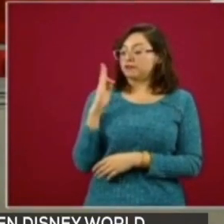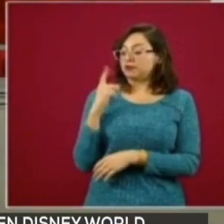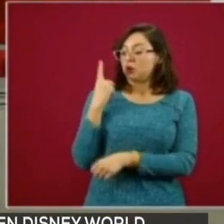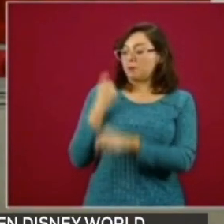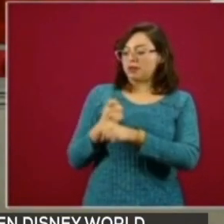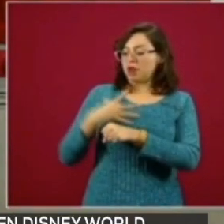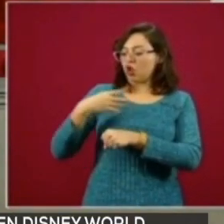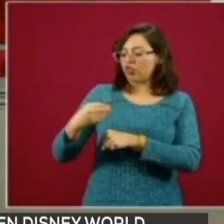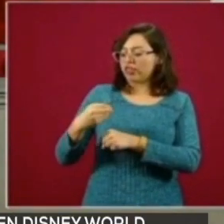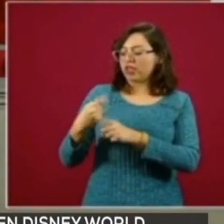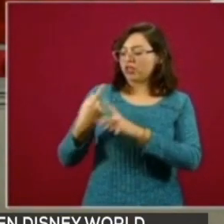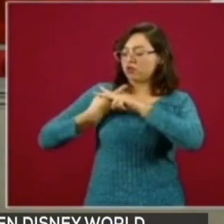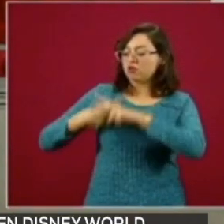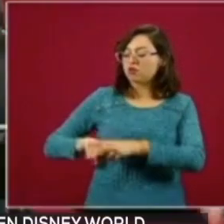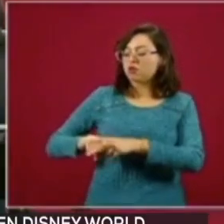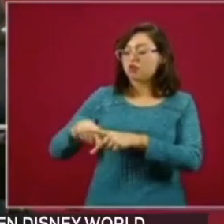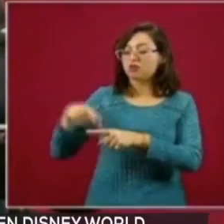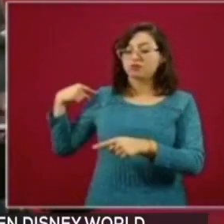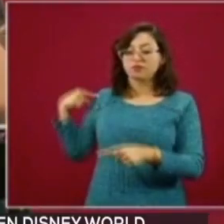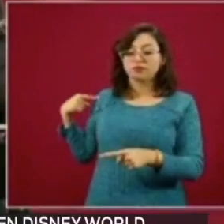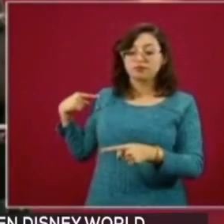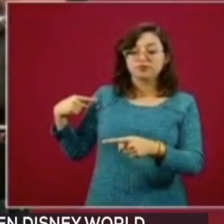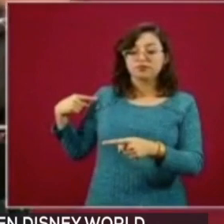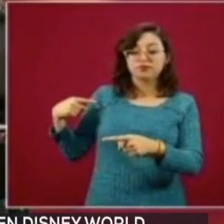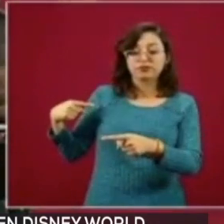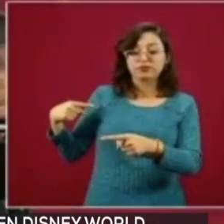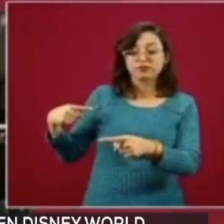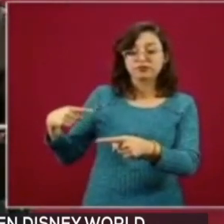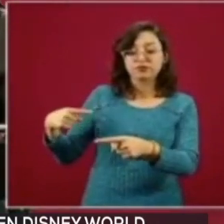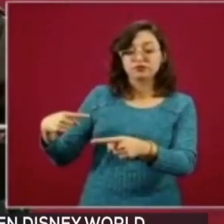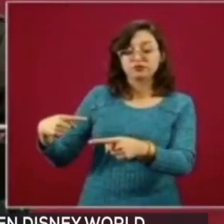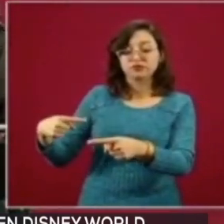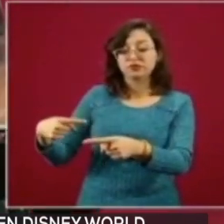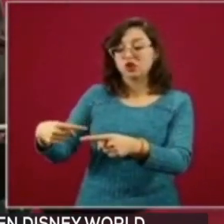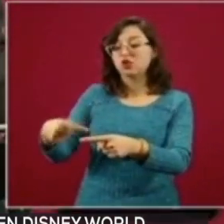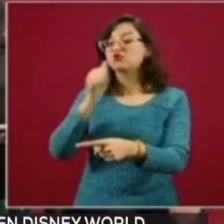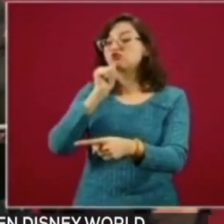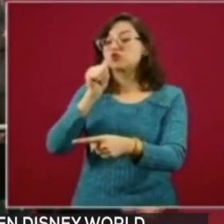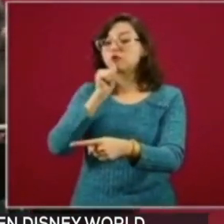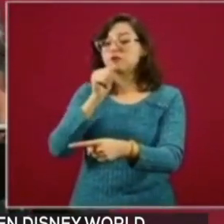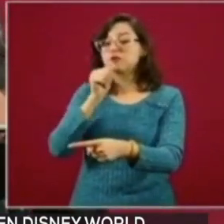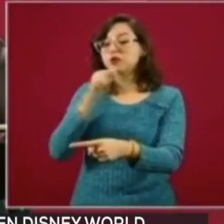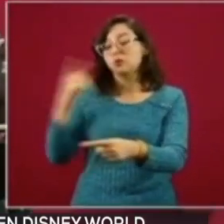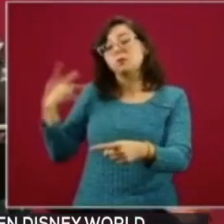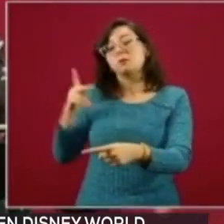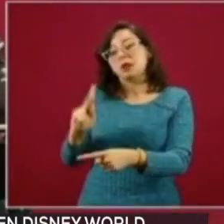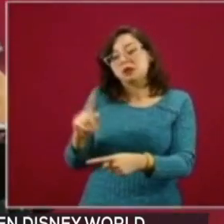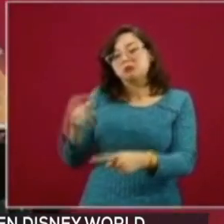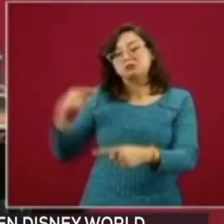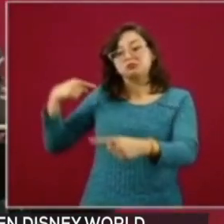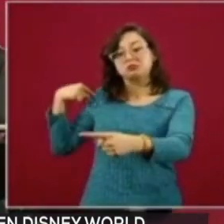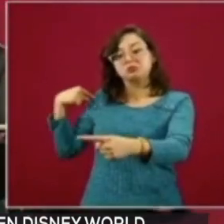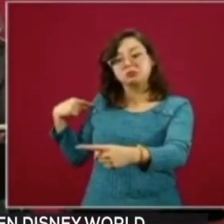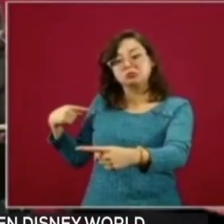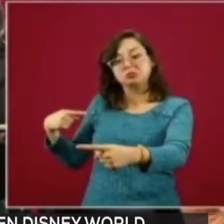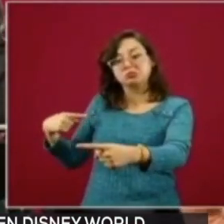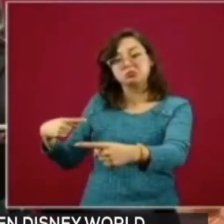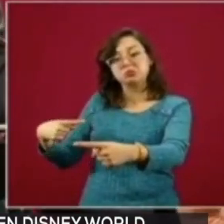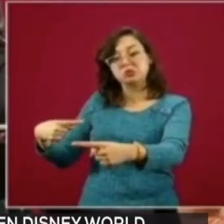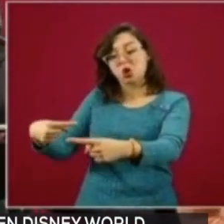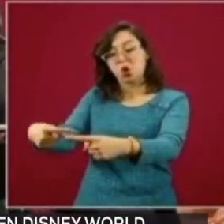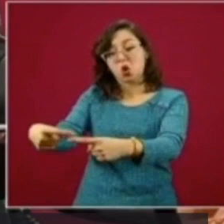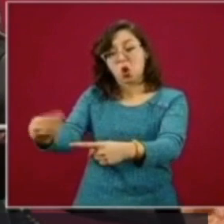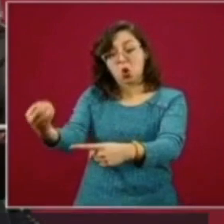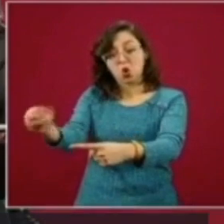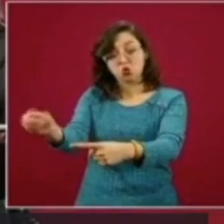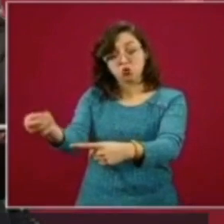del primer caso, a el escenario predicho, todavía no llegamos ahí, no se puede constatar, pero es la predicción de